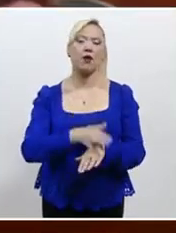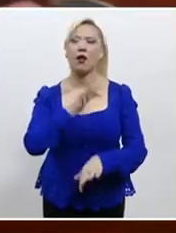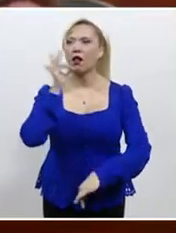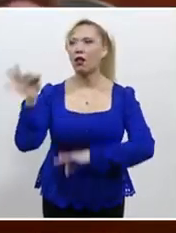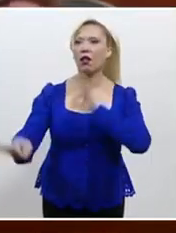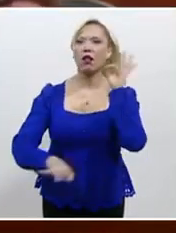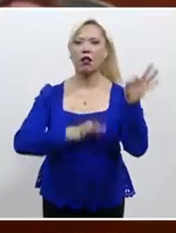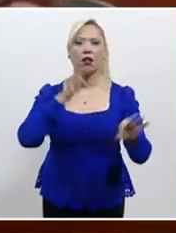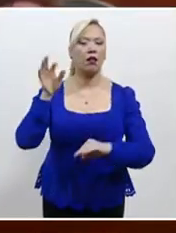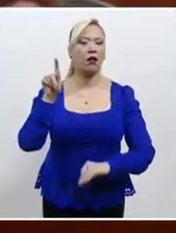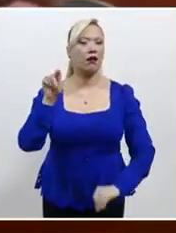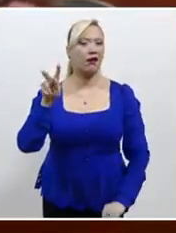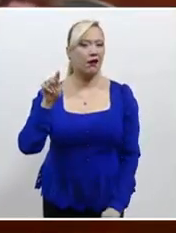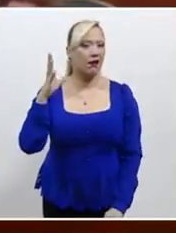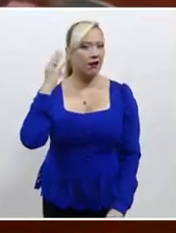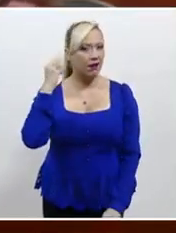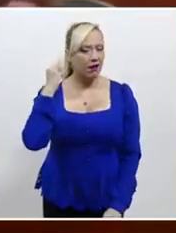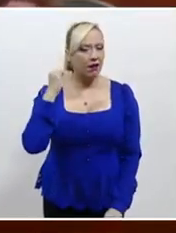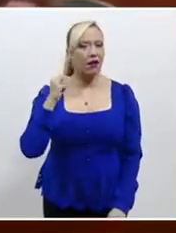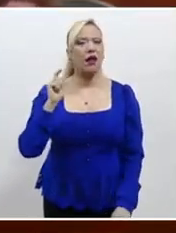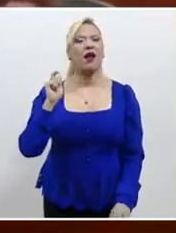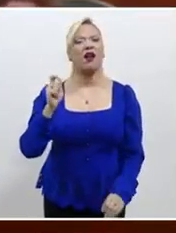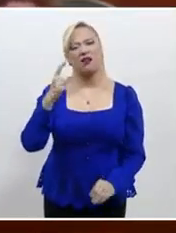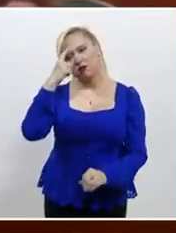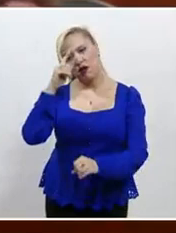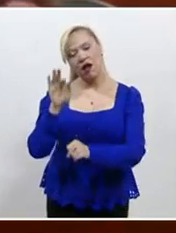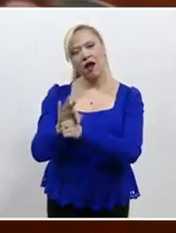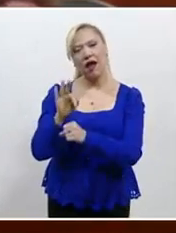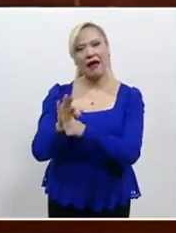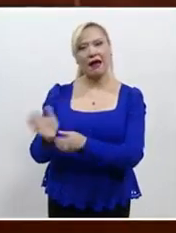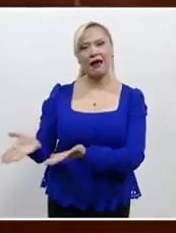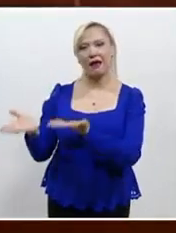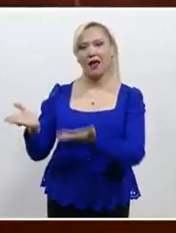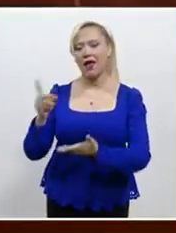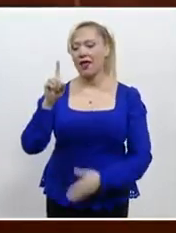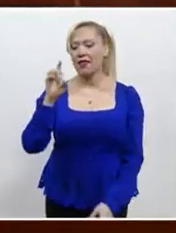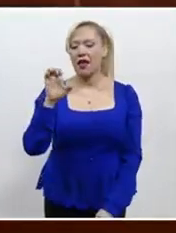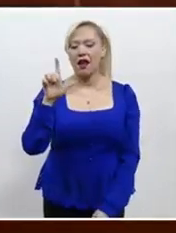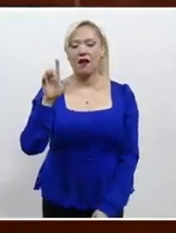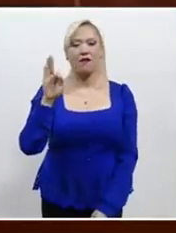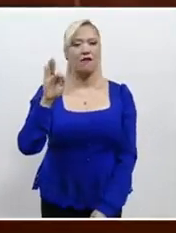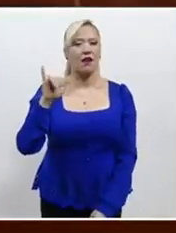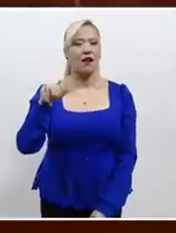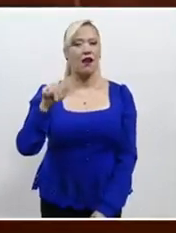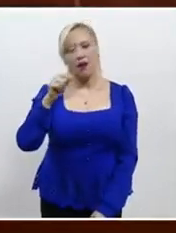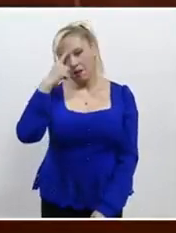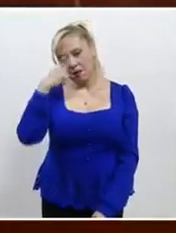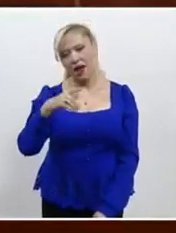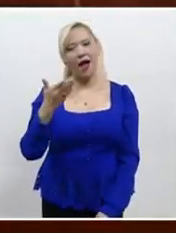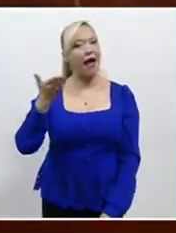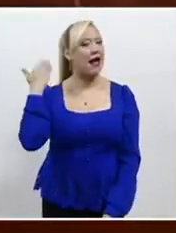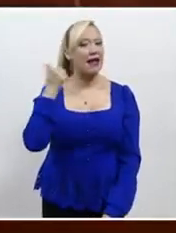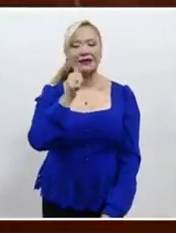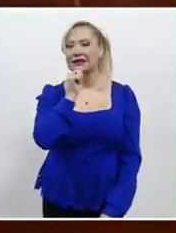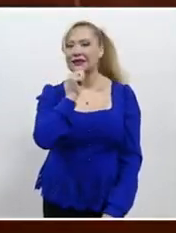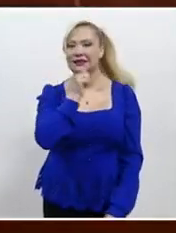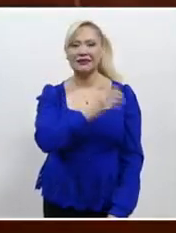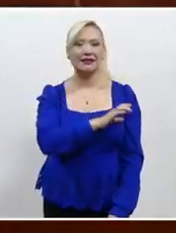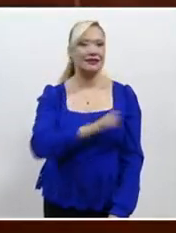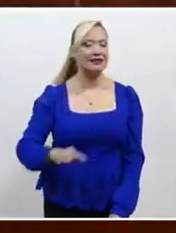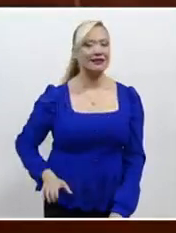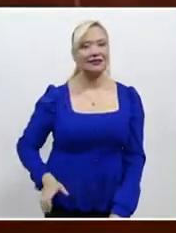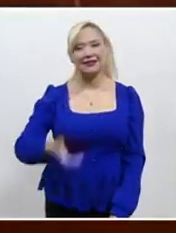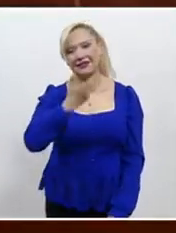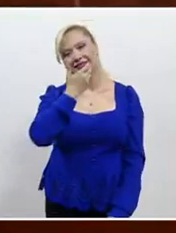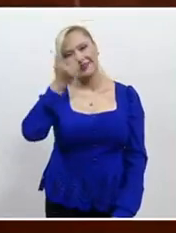de un promocional transmitido en radio y televisión para promover a Delfina Gómez Álvarez, entonces precandidata a la gubernatura